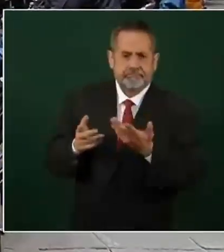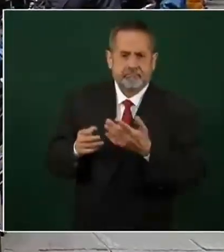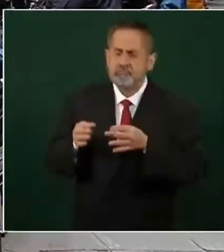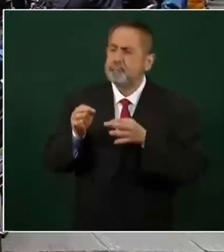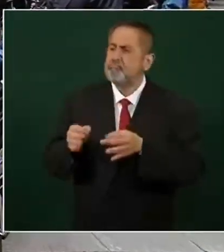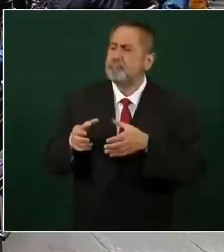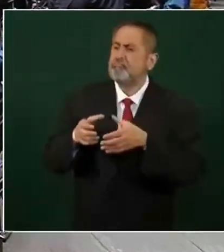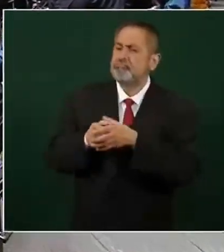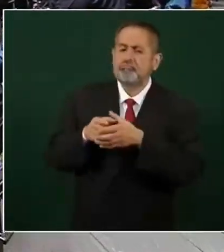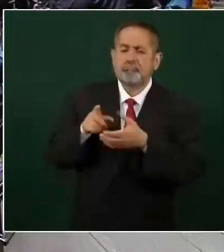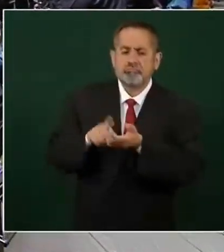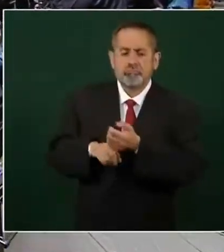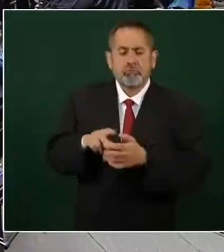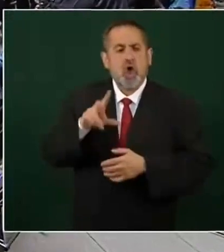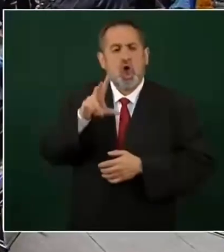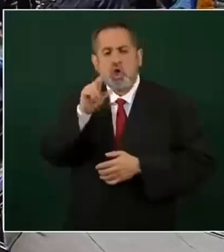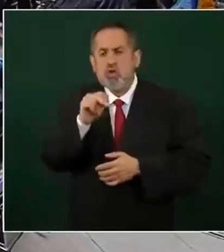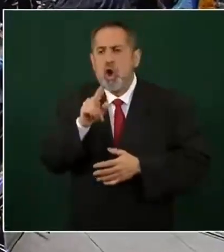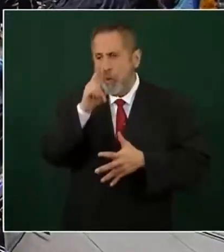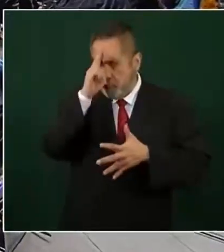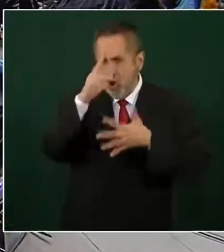partidarios de la no violencia,